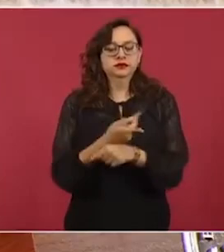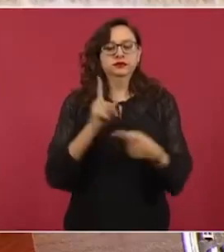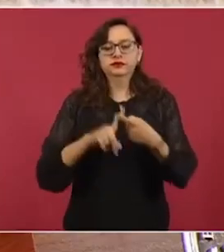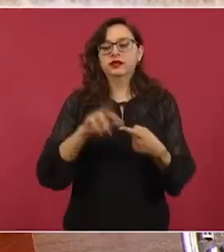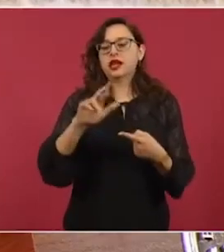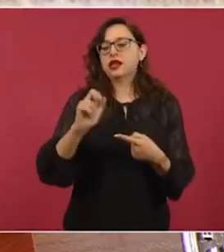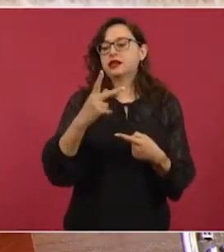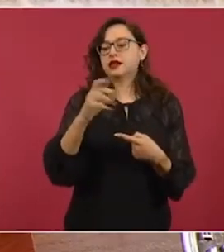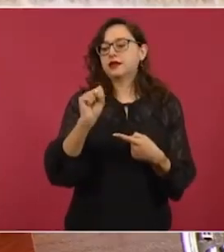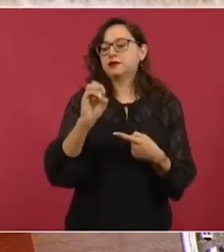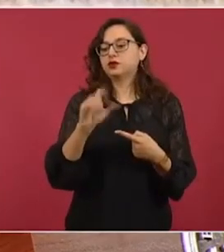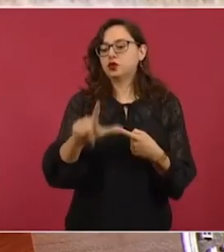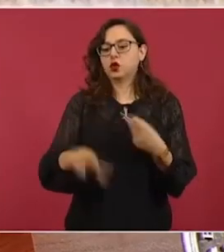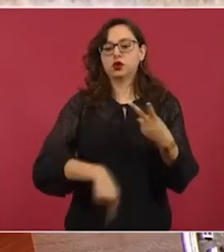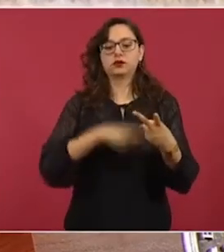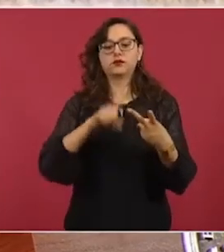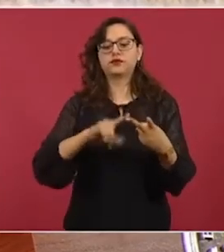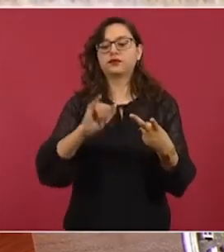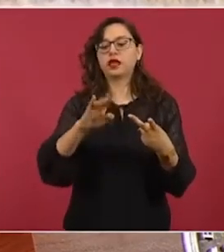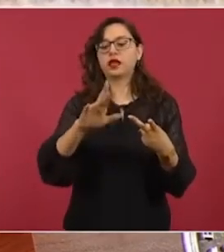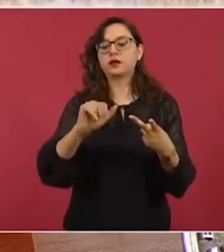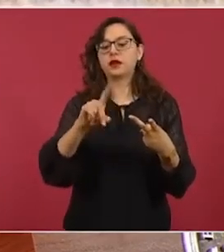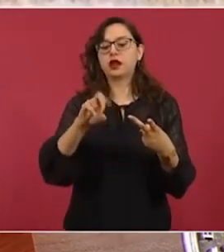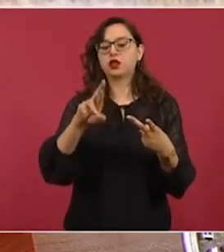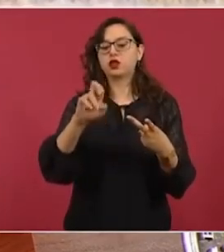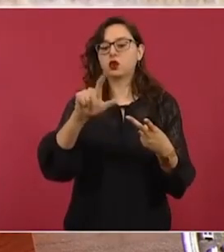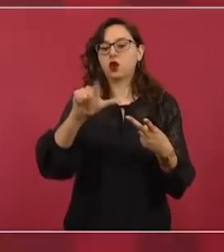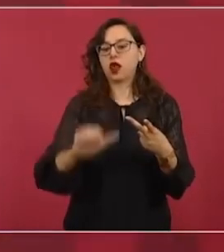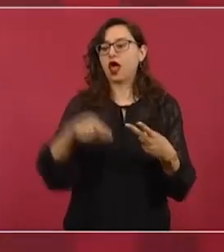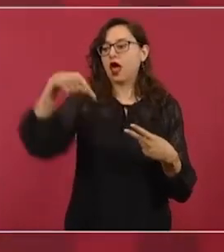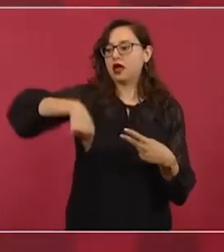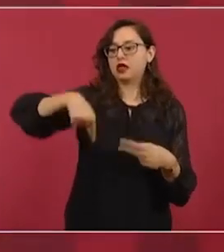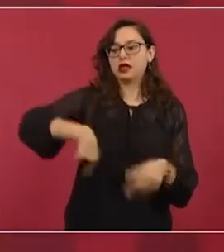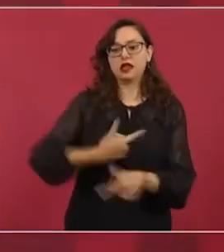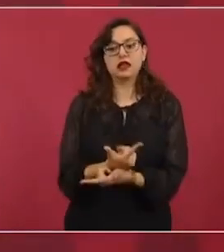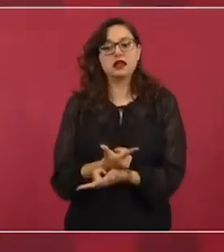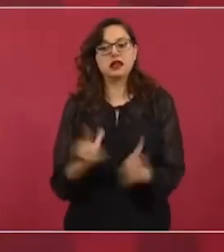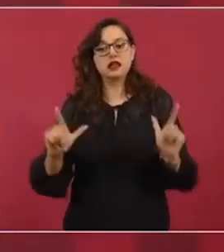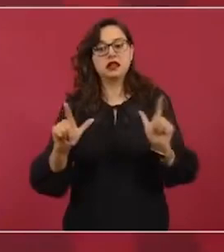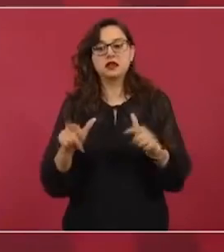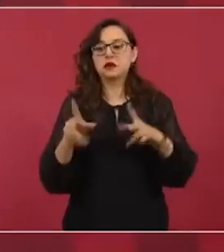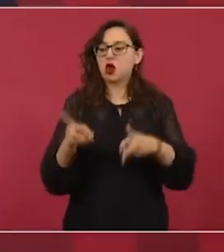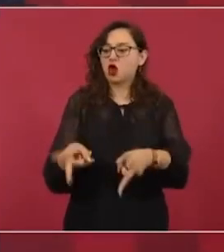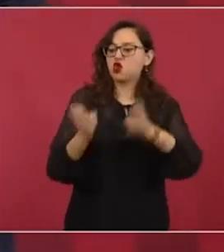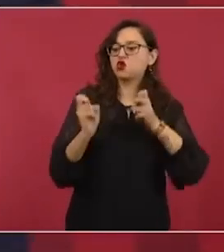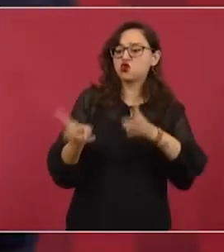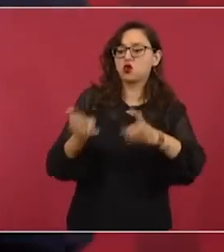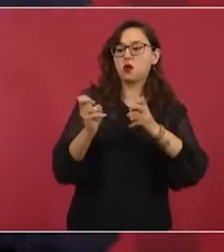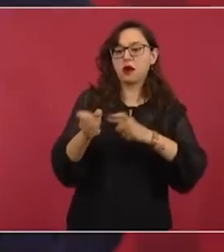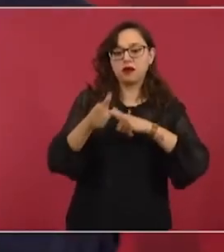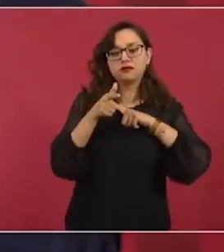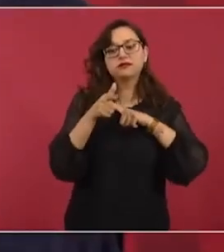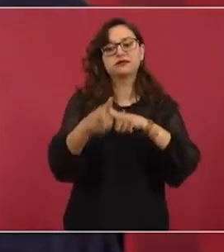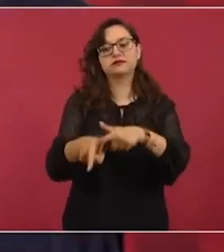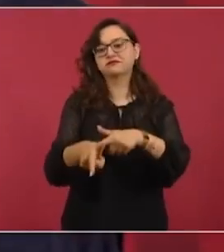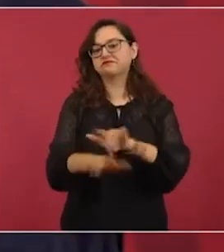no pueden robar como lo hacían antes.